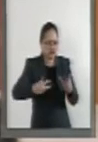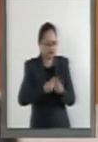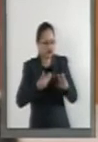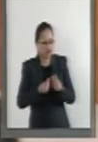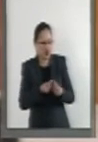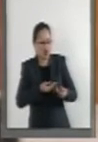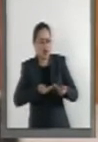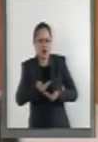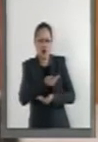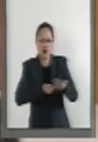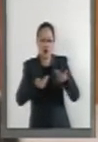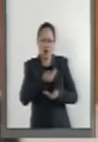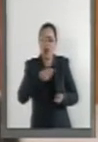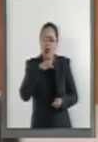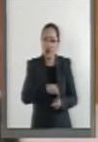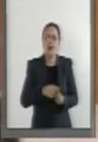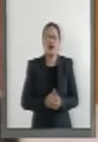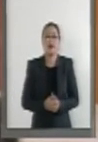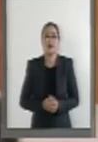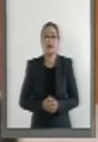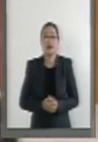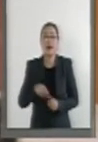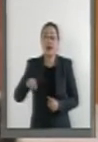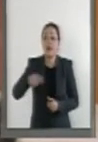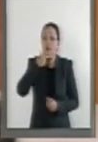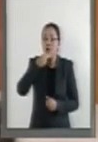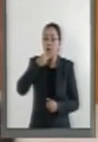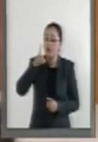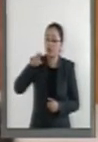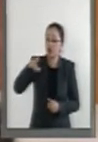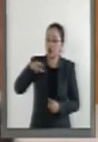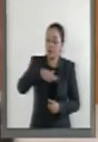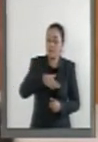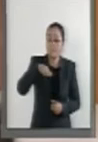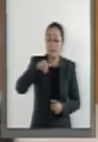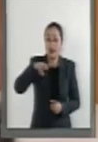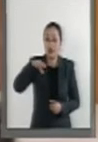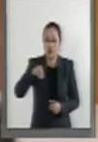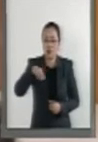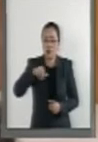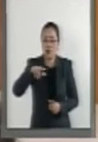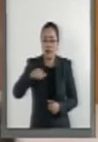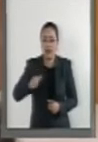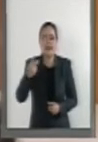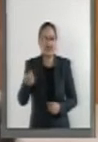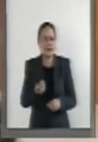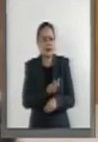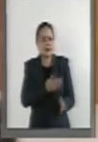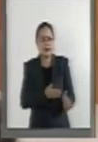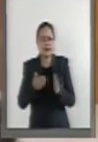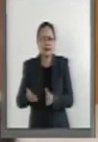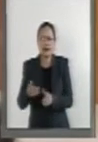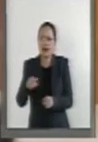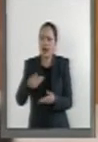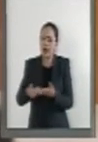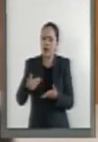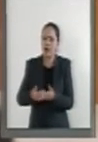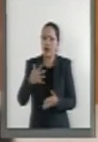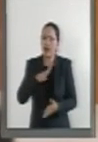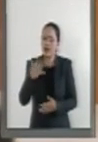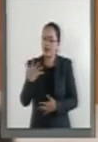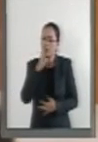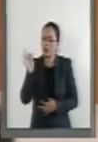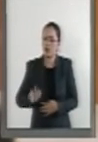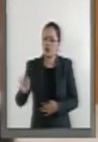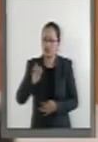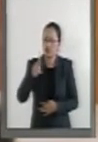sus posicionamientos, Mario Molina nos dice, las consecuencias del cambio climático alcanzan actualmente el 5%